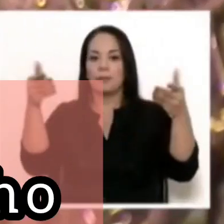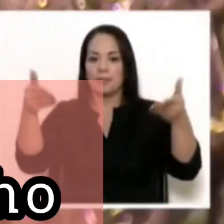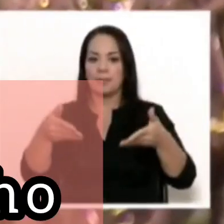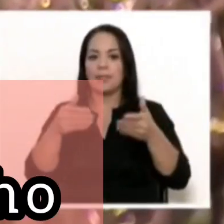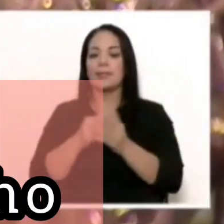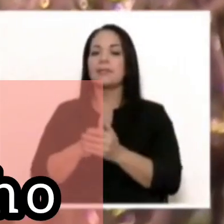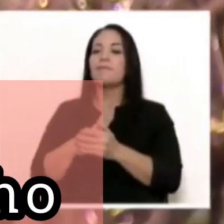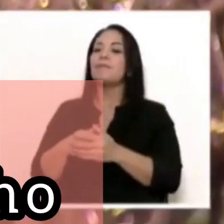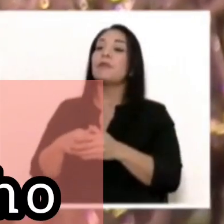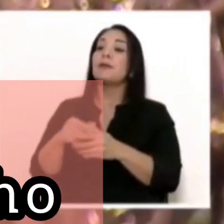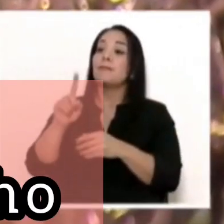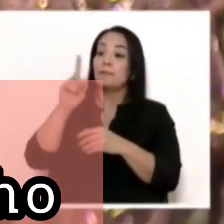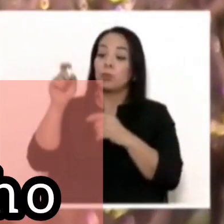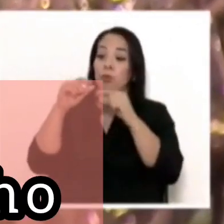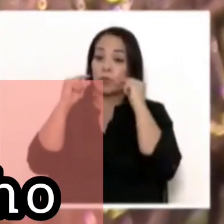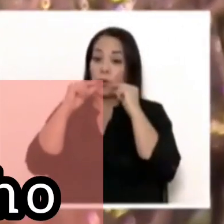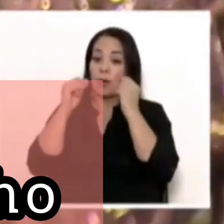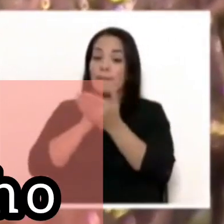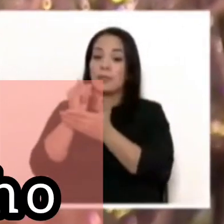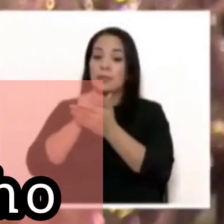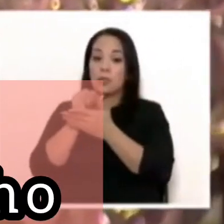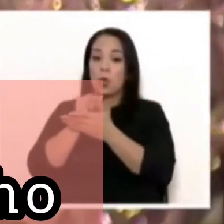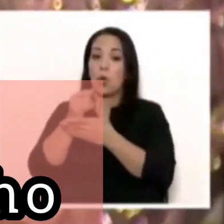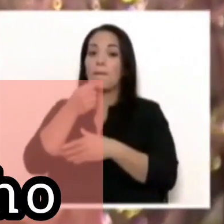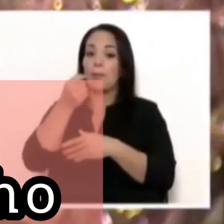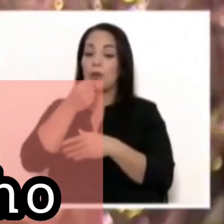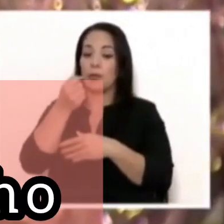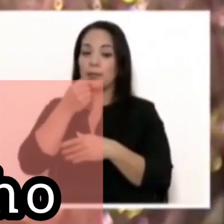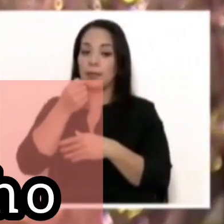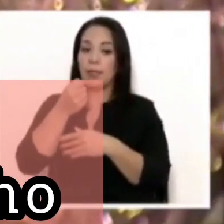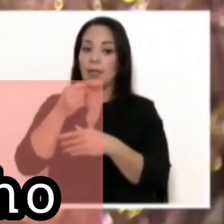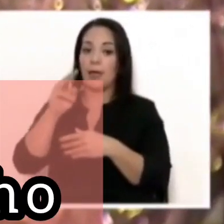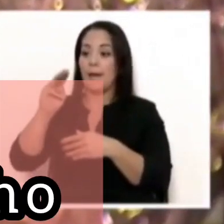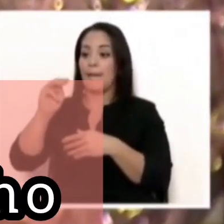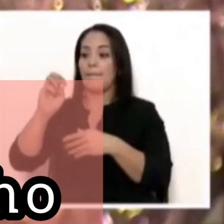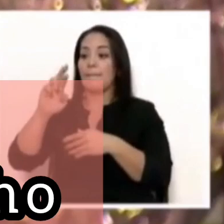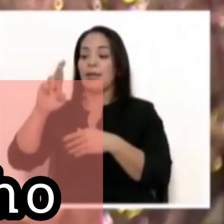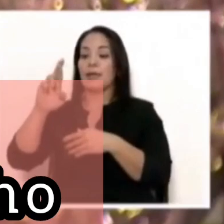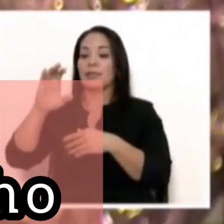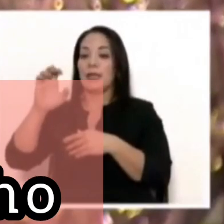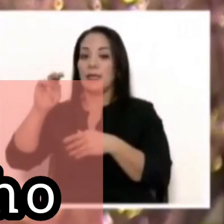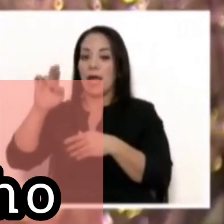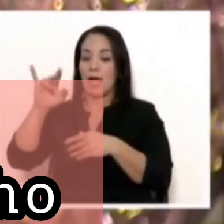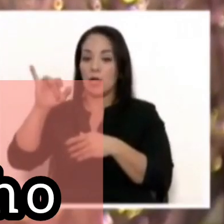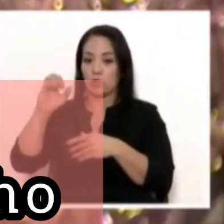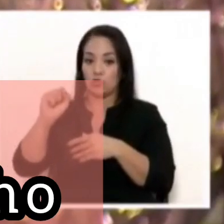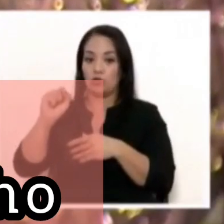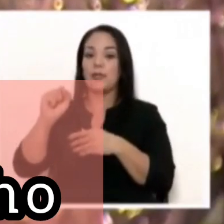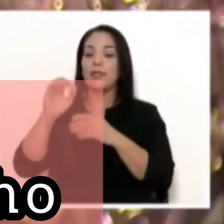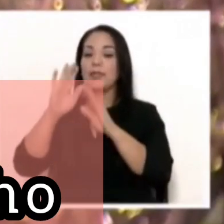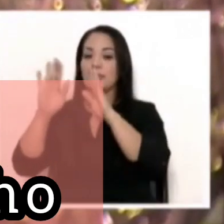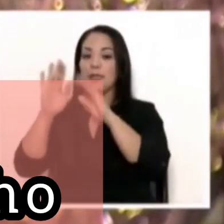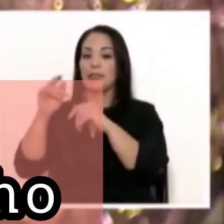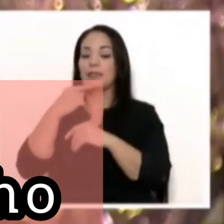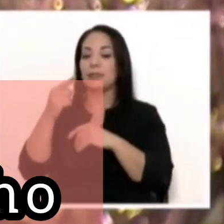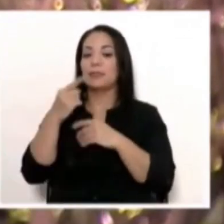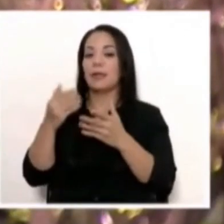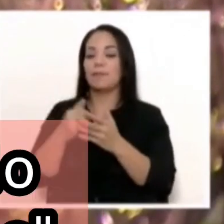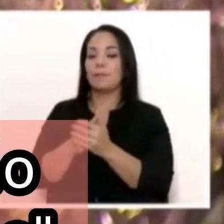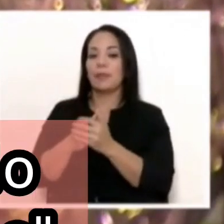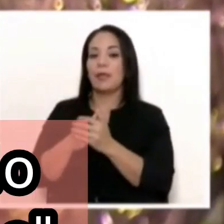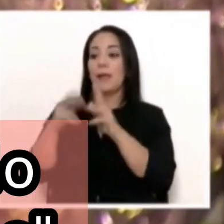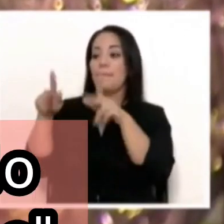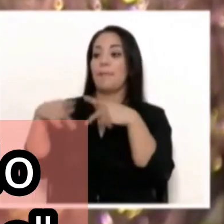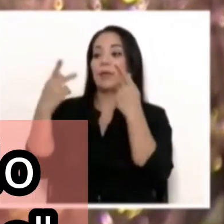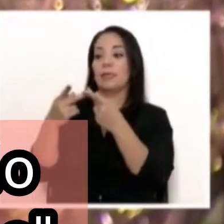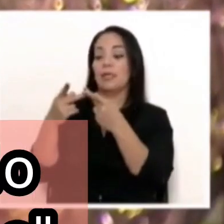Don Rodrigo, pues la investigación periodística internacional, Mercenarios Digitales, dio a conocer que el partido que lo llevó usted a la